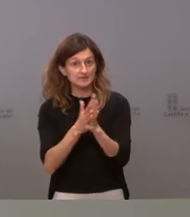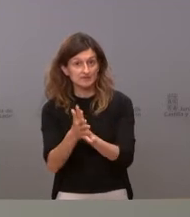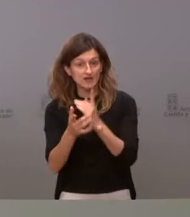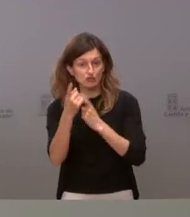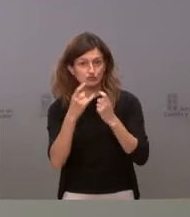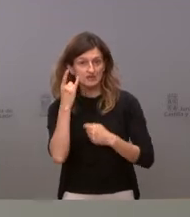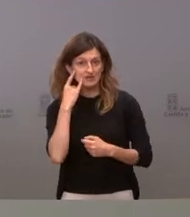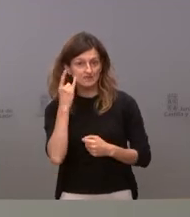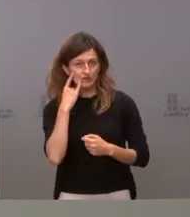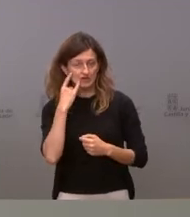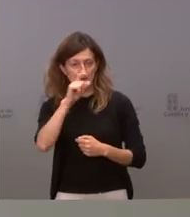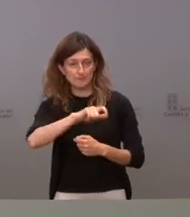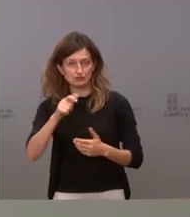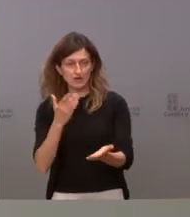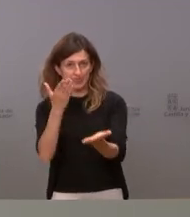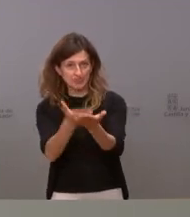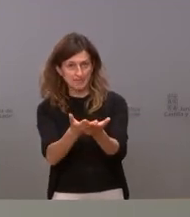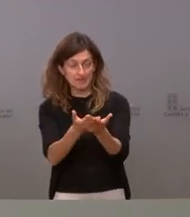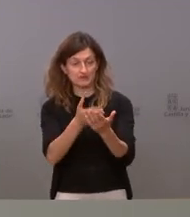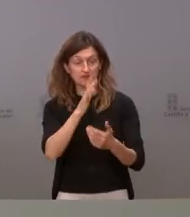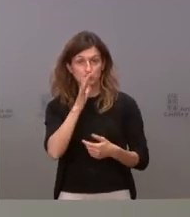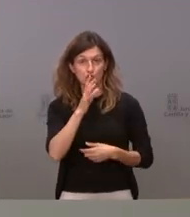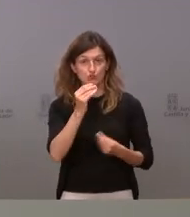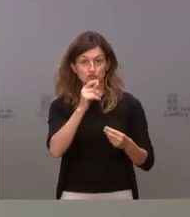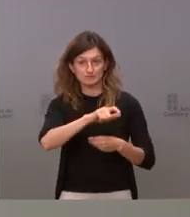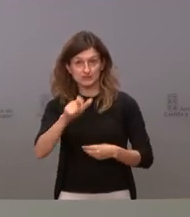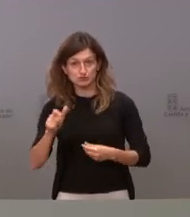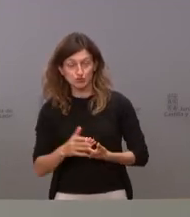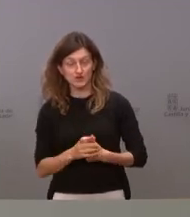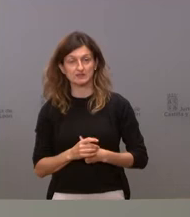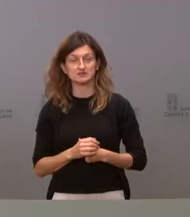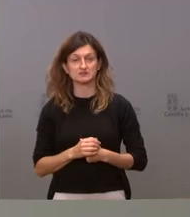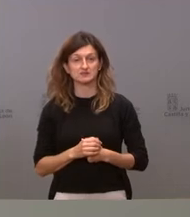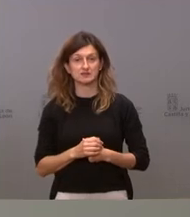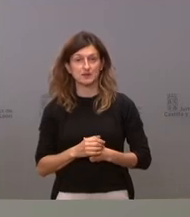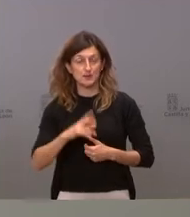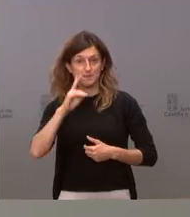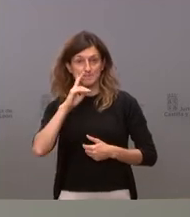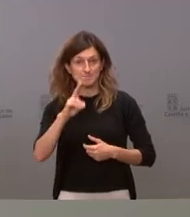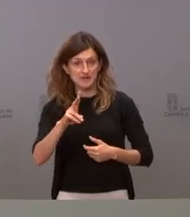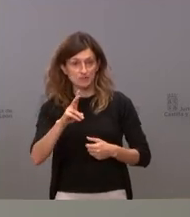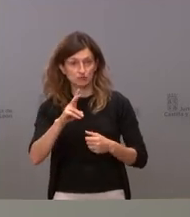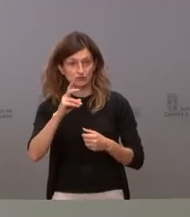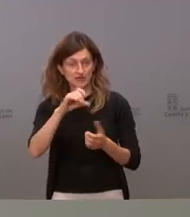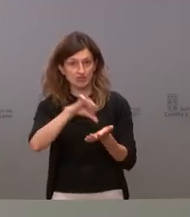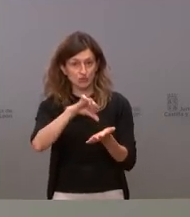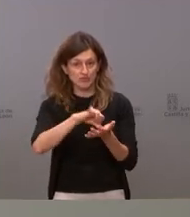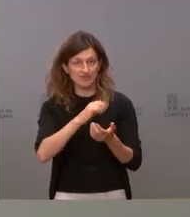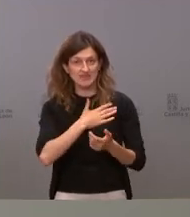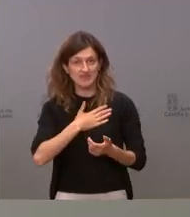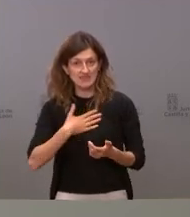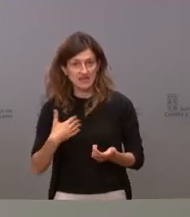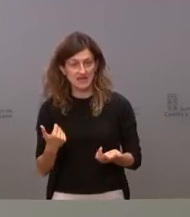está siendo demandada. ¿Por qué? Pues porque hay muchas personas, y sobre todo esto lo estamos viendo en el medio urbano, desean